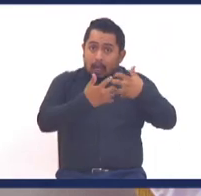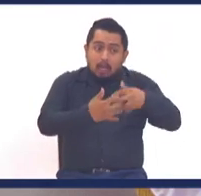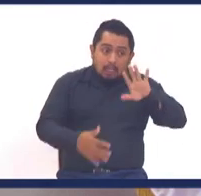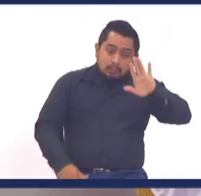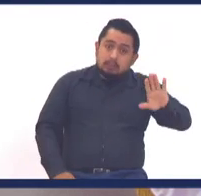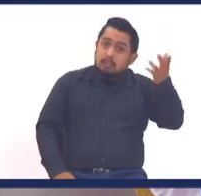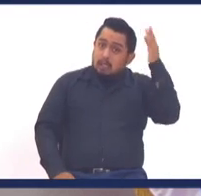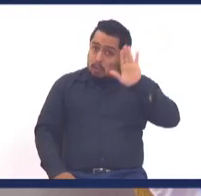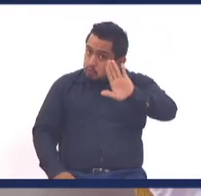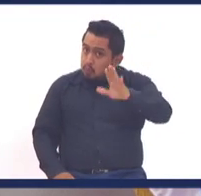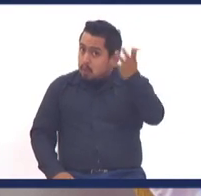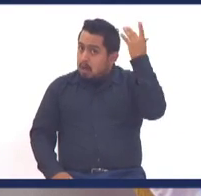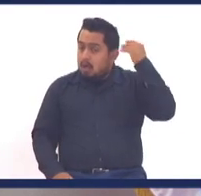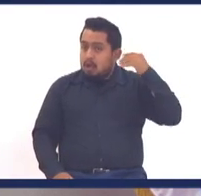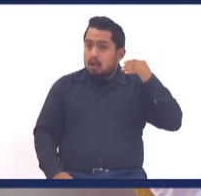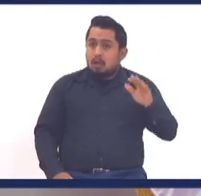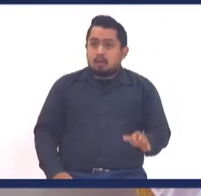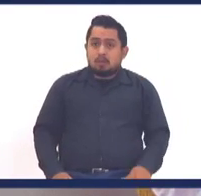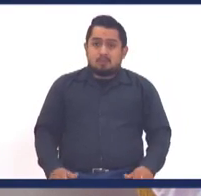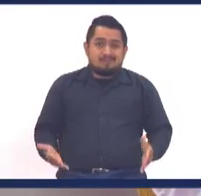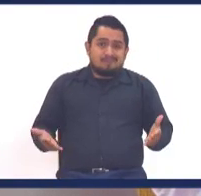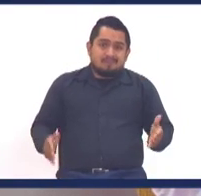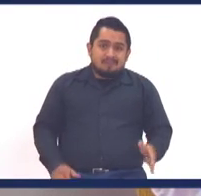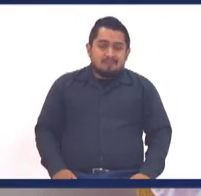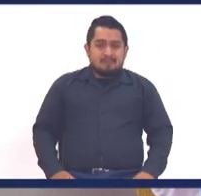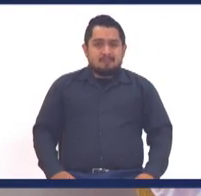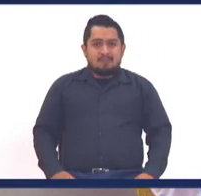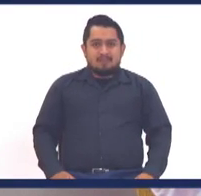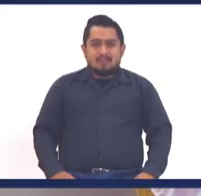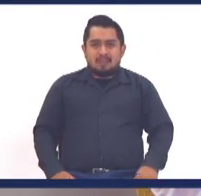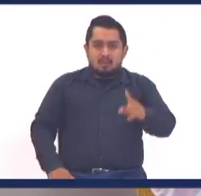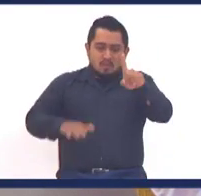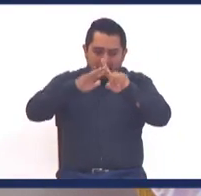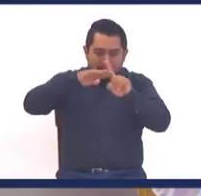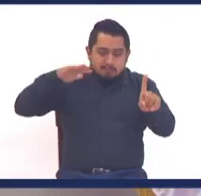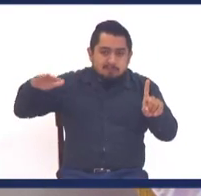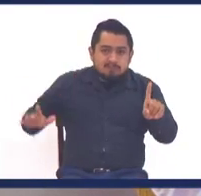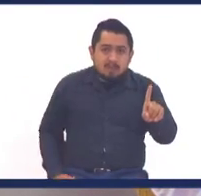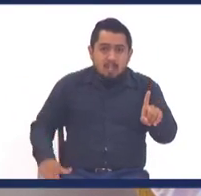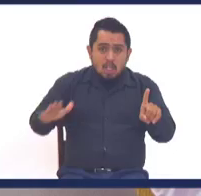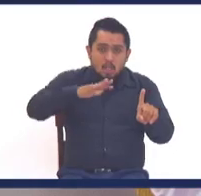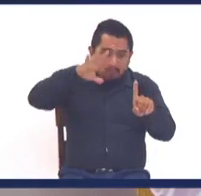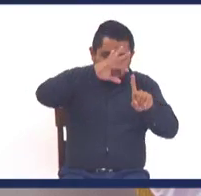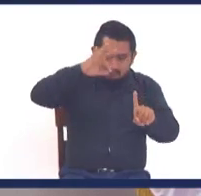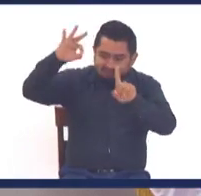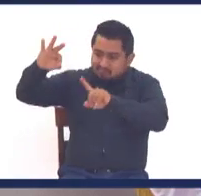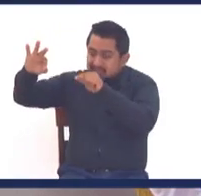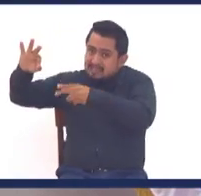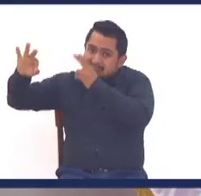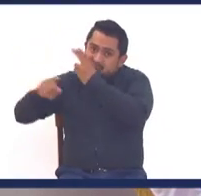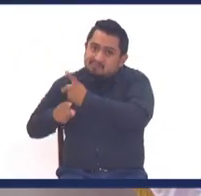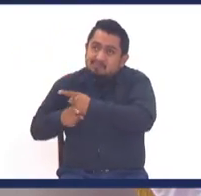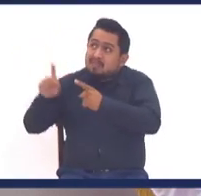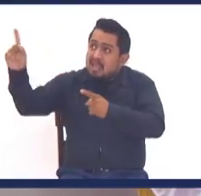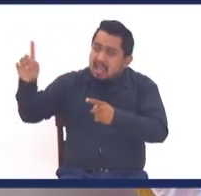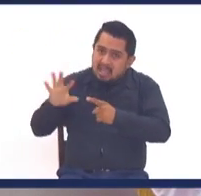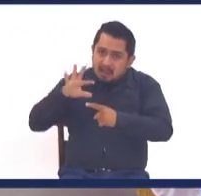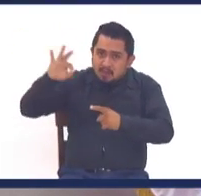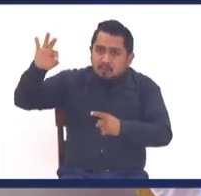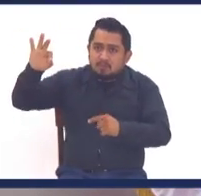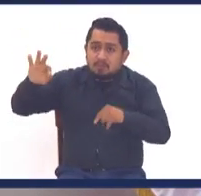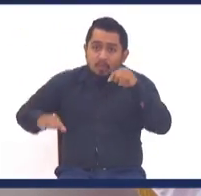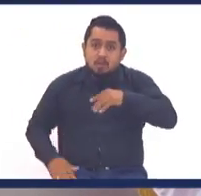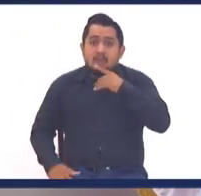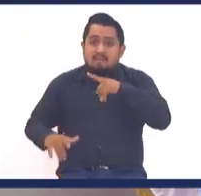cosa, te sientes fuera de lugar, porque no estás en el lugar, donde Dios te plantó, aquellos que hemos